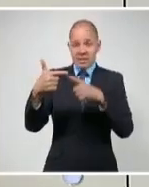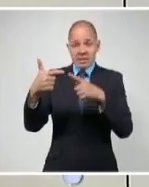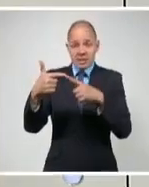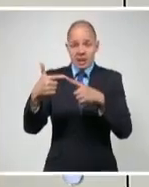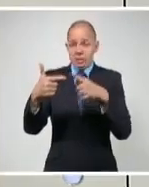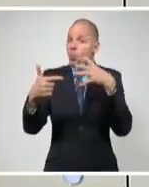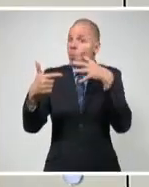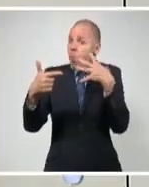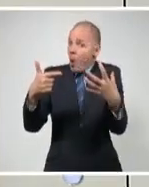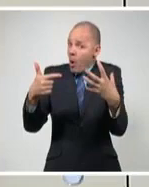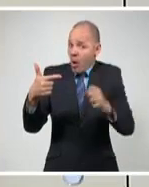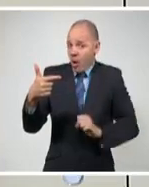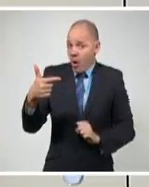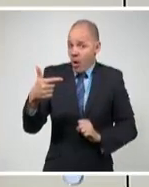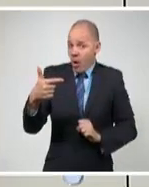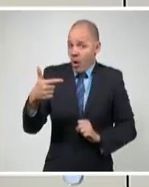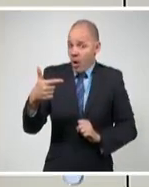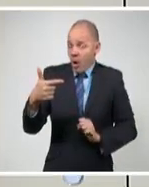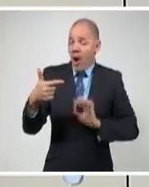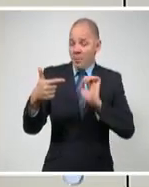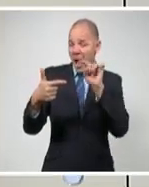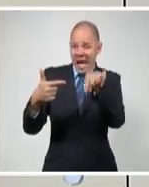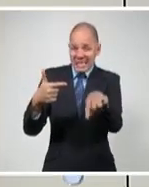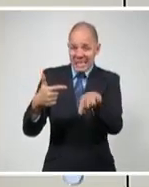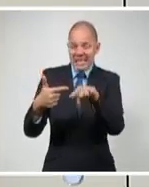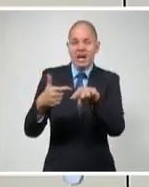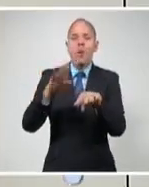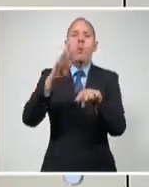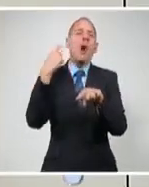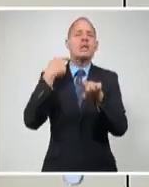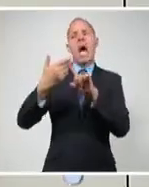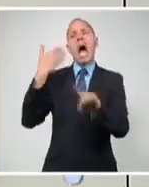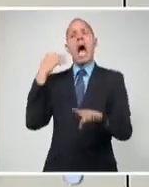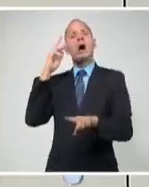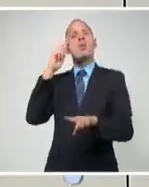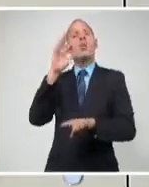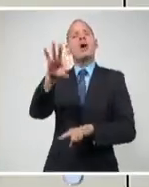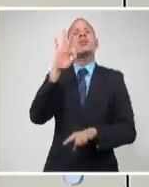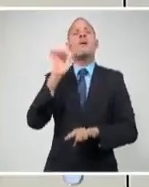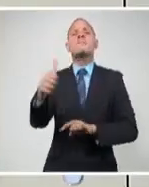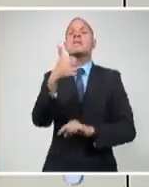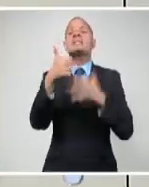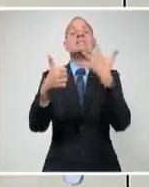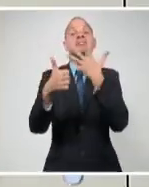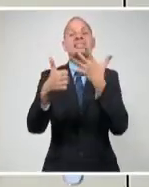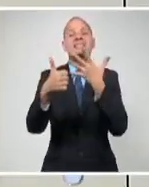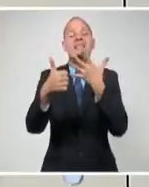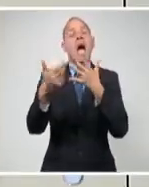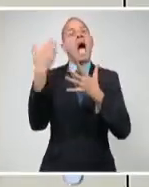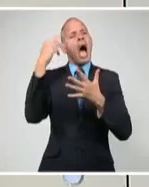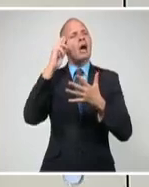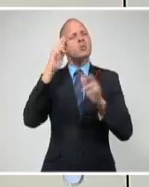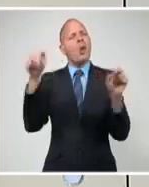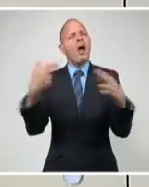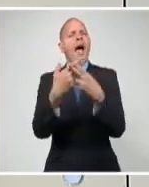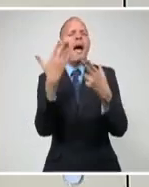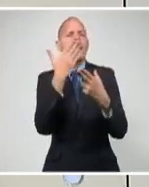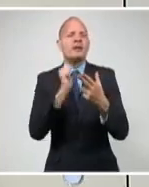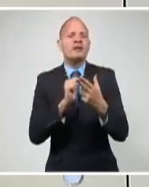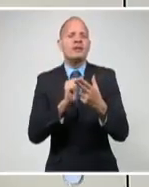años eligieron a un hombre blanco, rico, misógino y racista por encima de una mujer con larga trayectoria política.